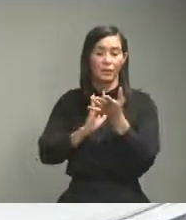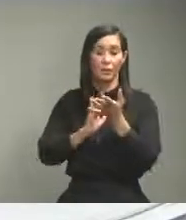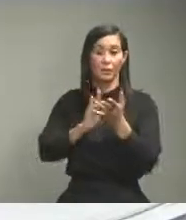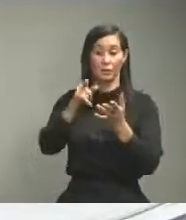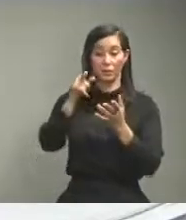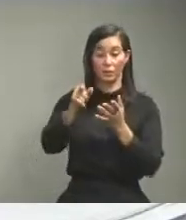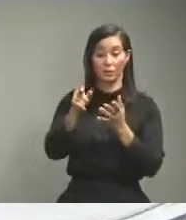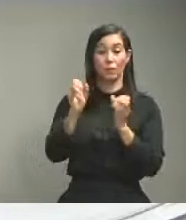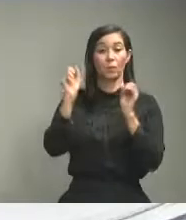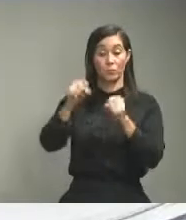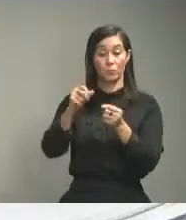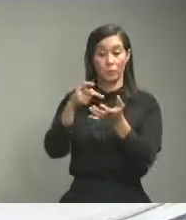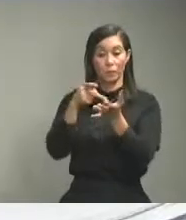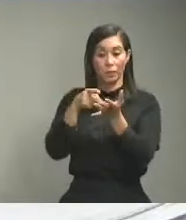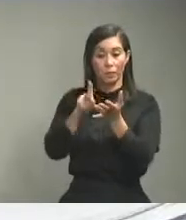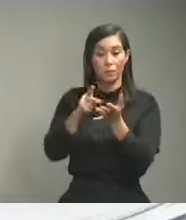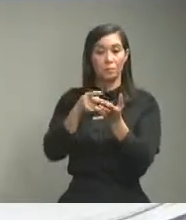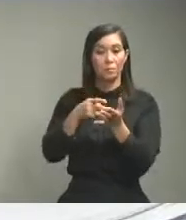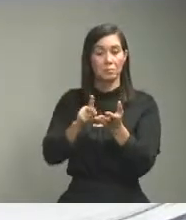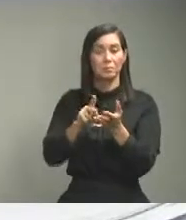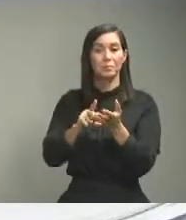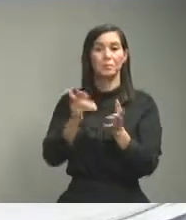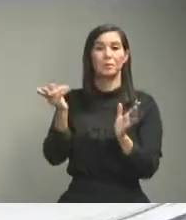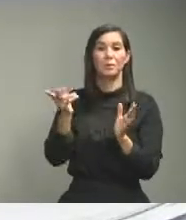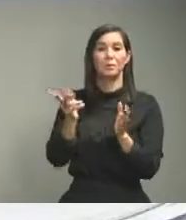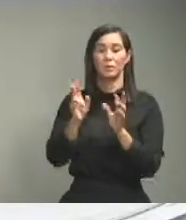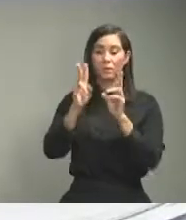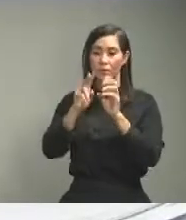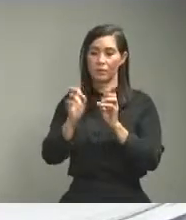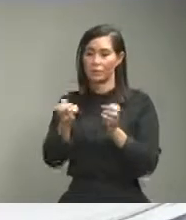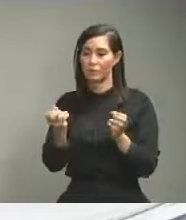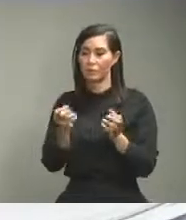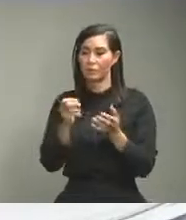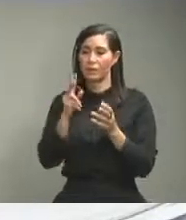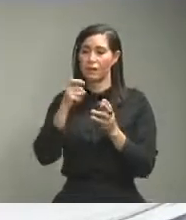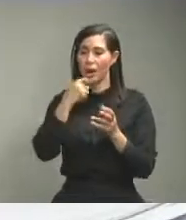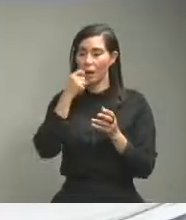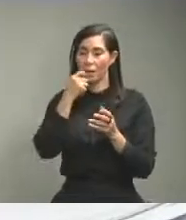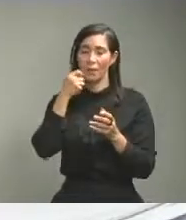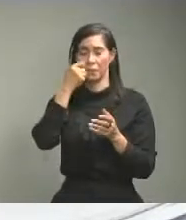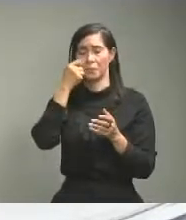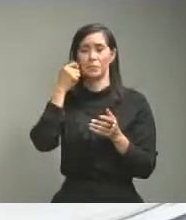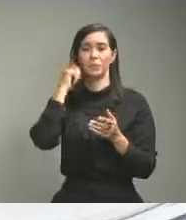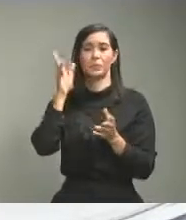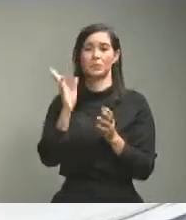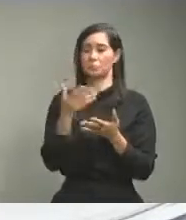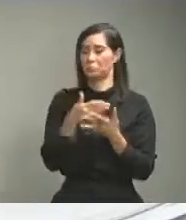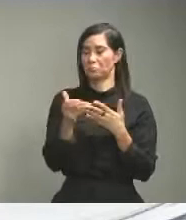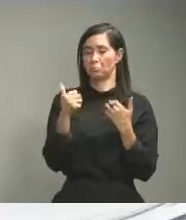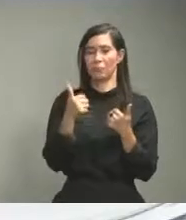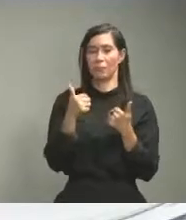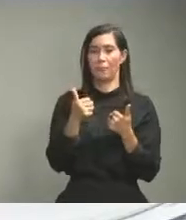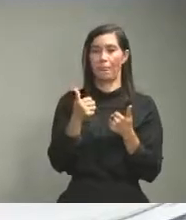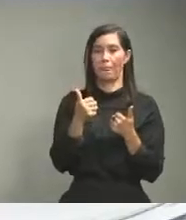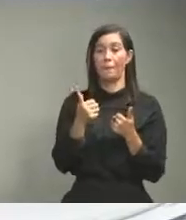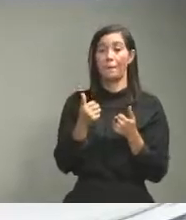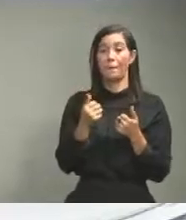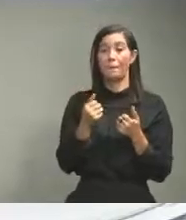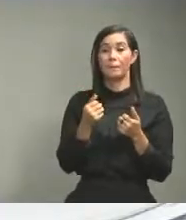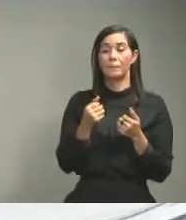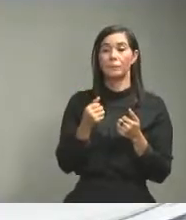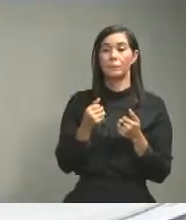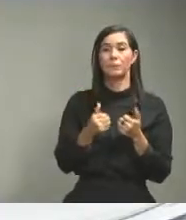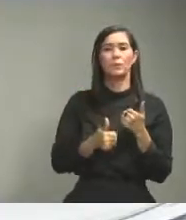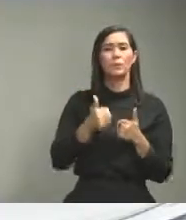media acudió a realizarse las pruebas allí y sin ningún problema el gran problema que presentaron